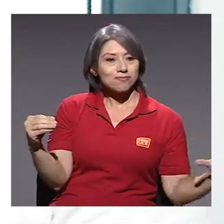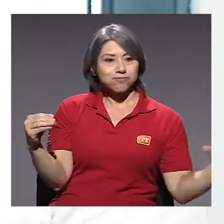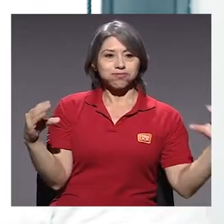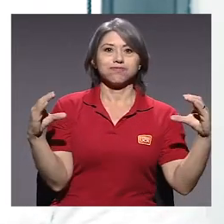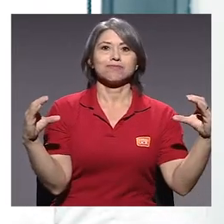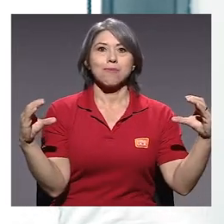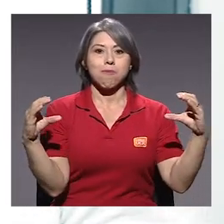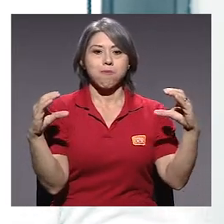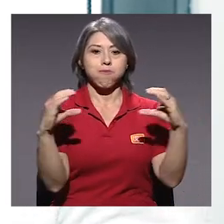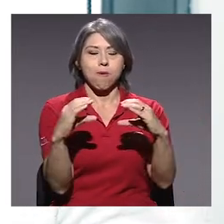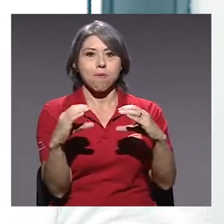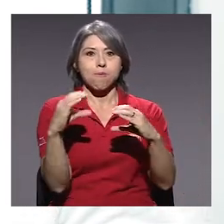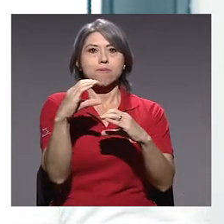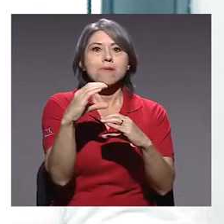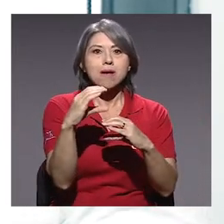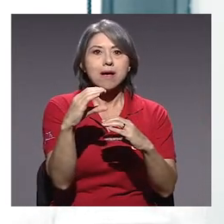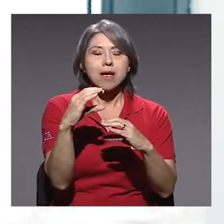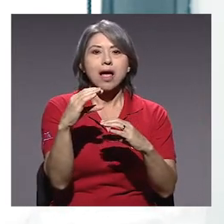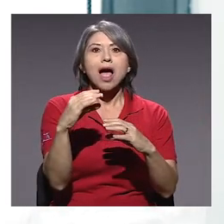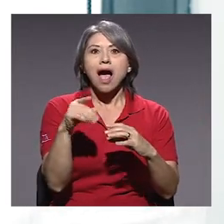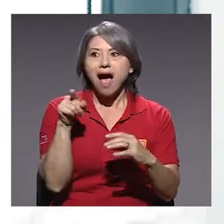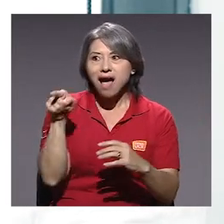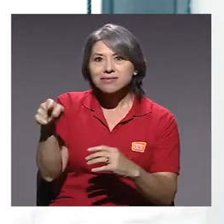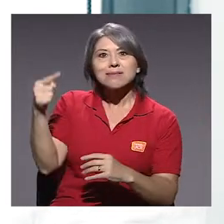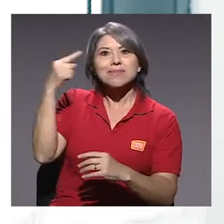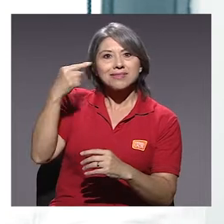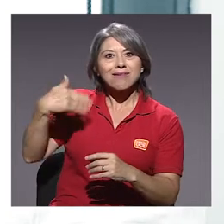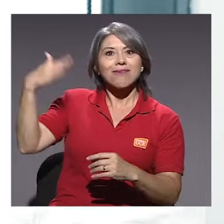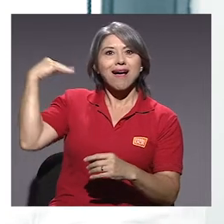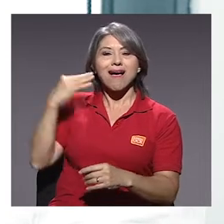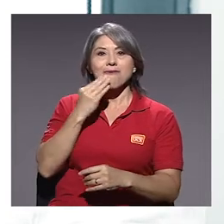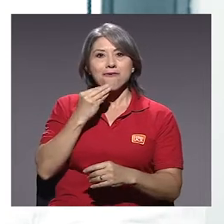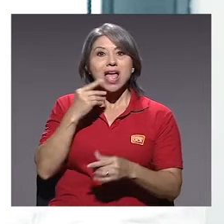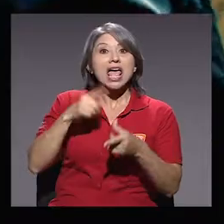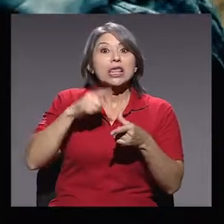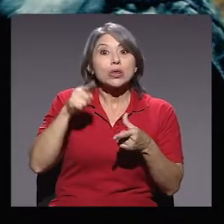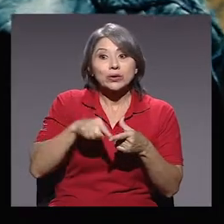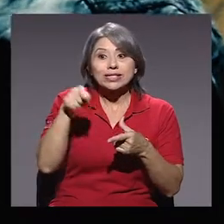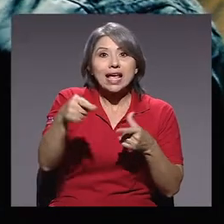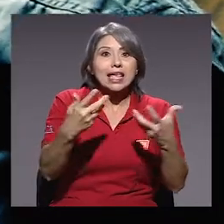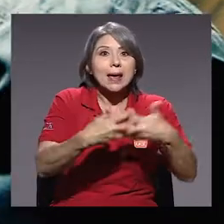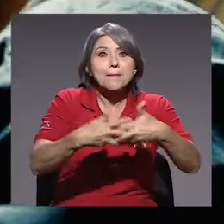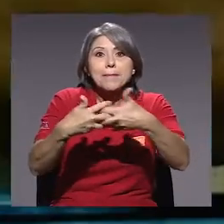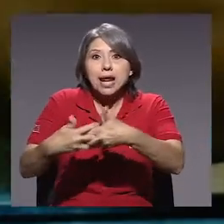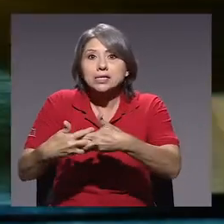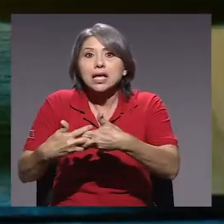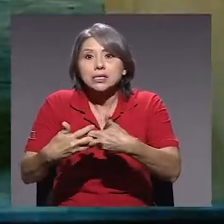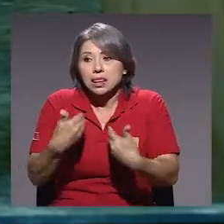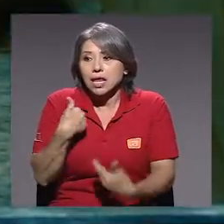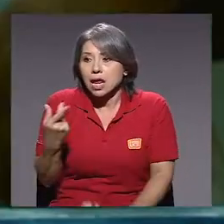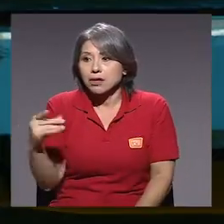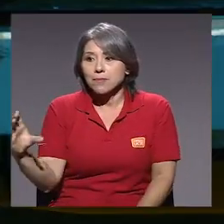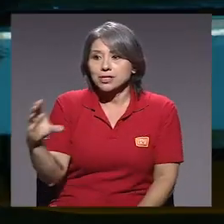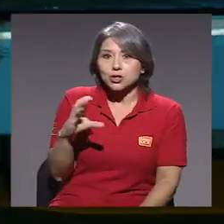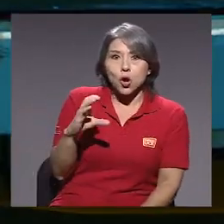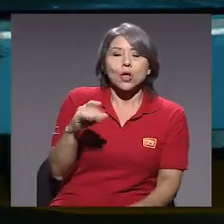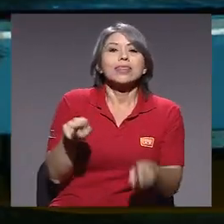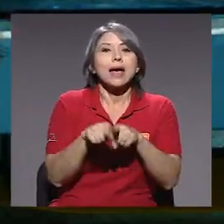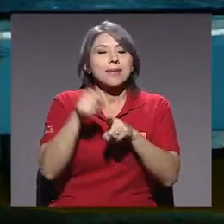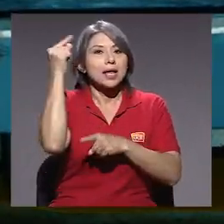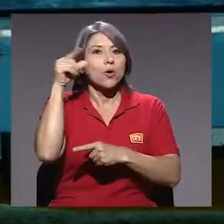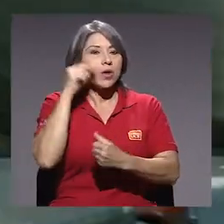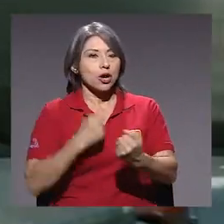Entonces, de repente veías empresas que recibían inversión porque estaban también